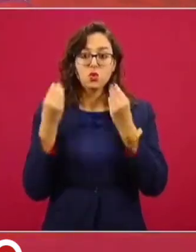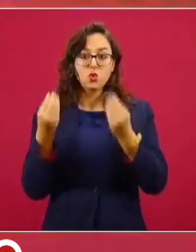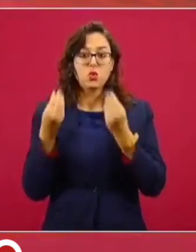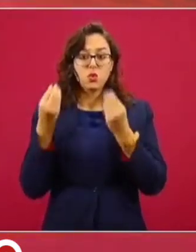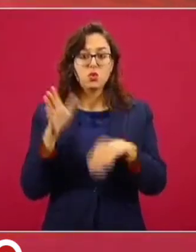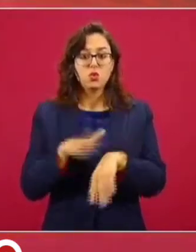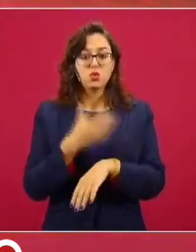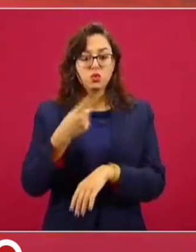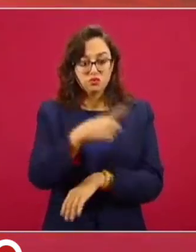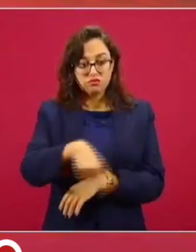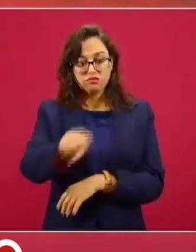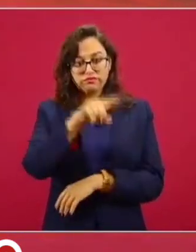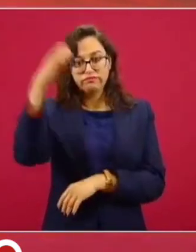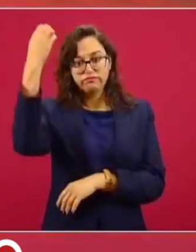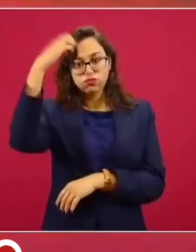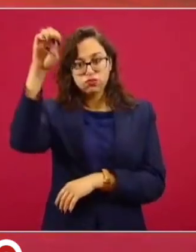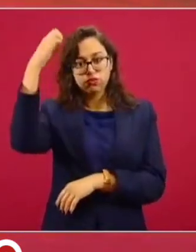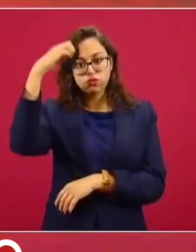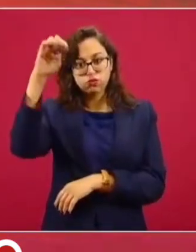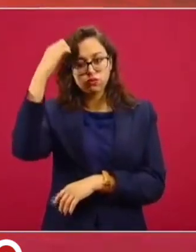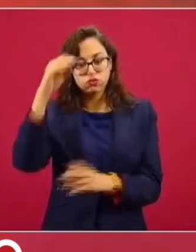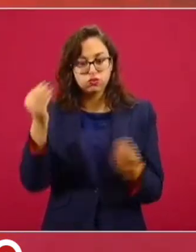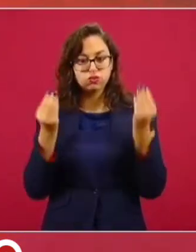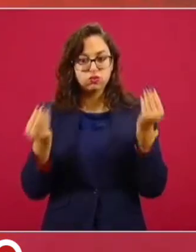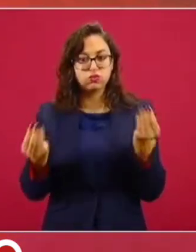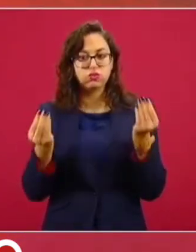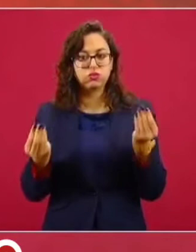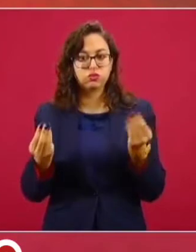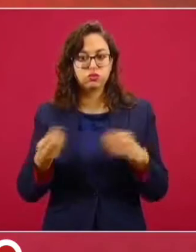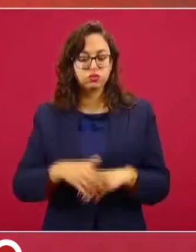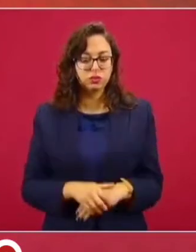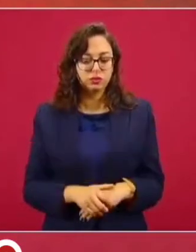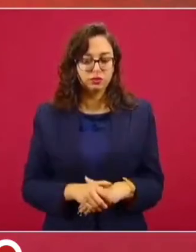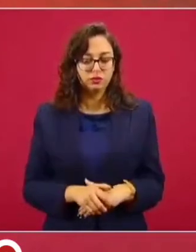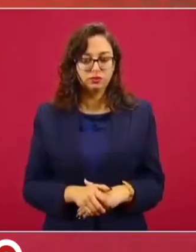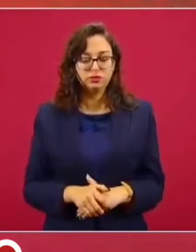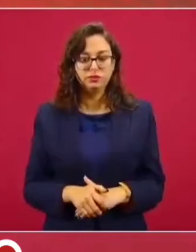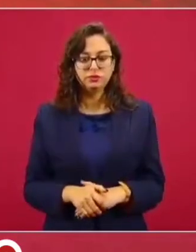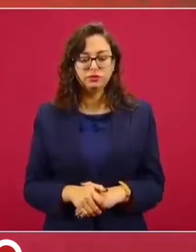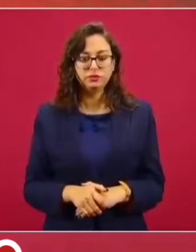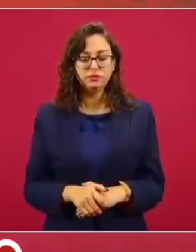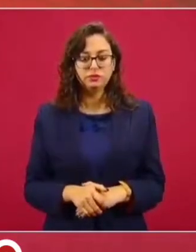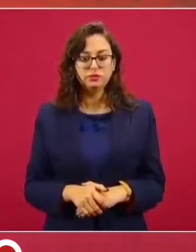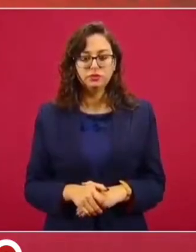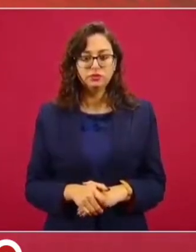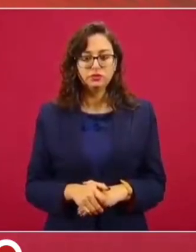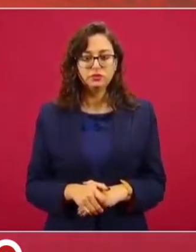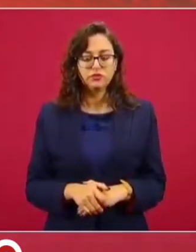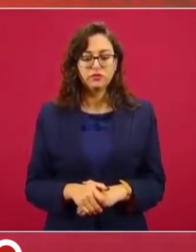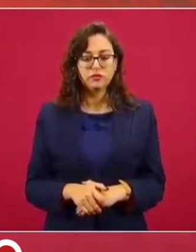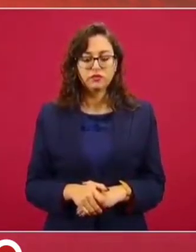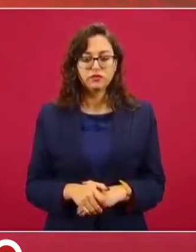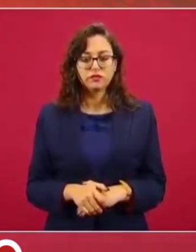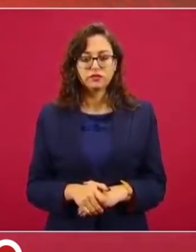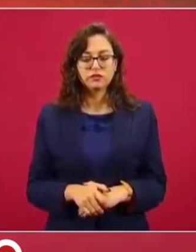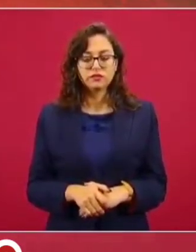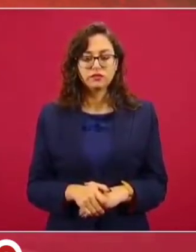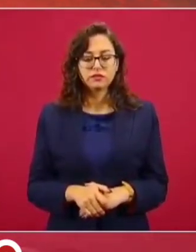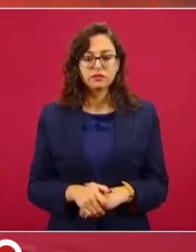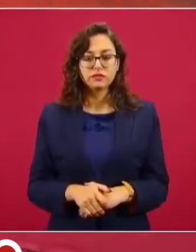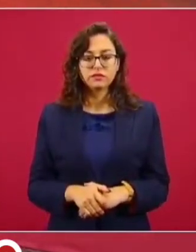que ellos tienen. Además, no hace falta que sean